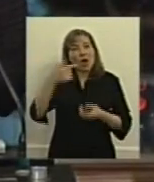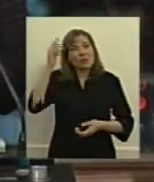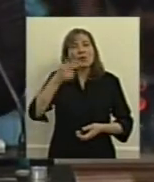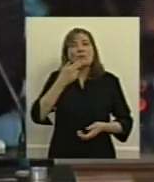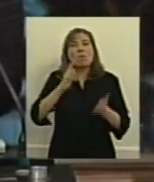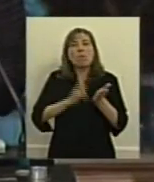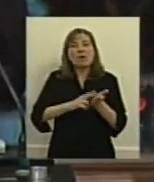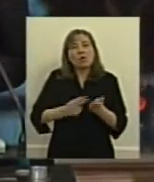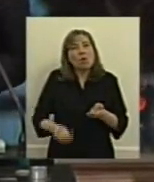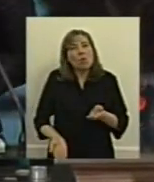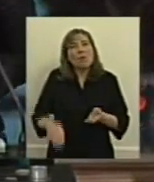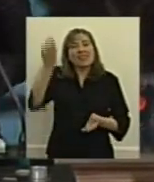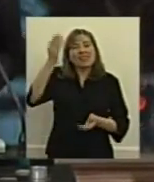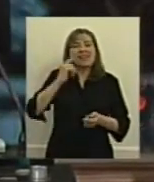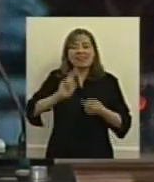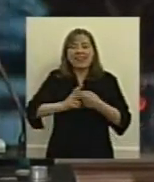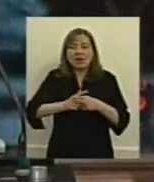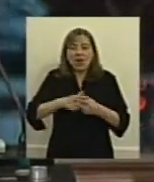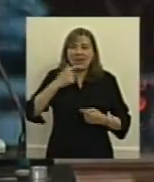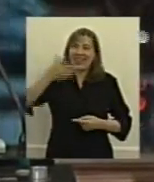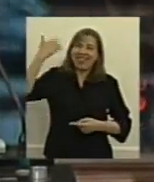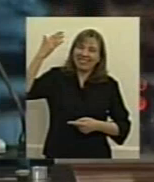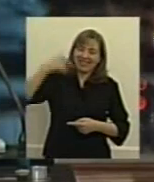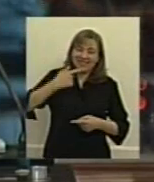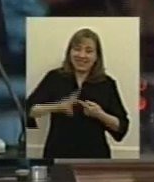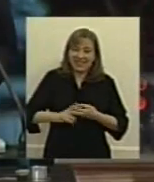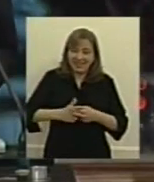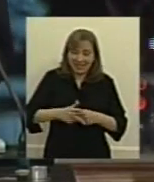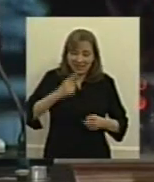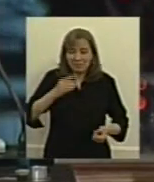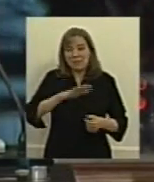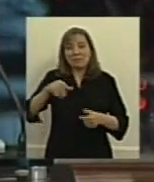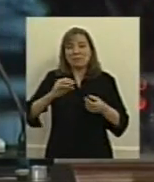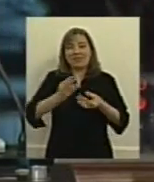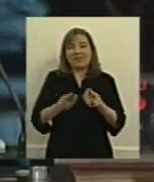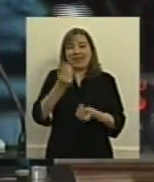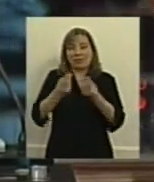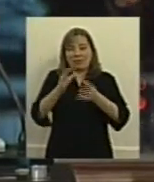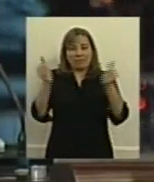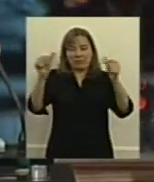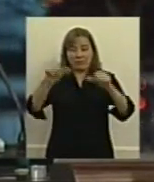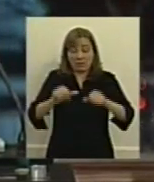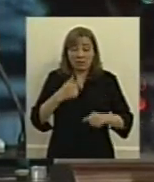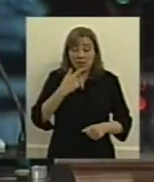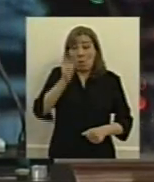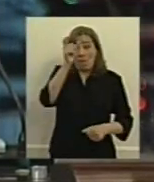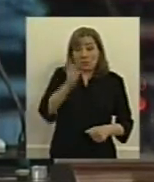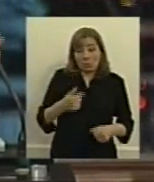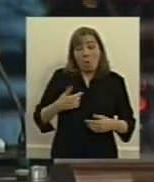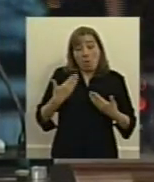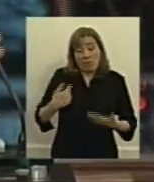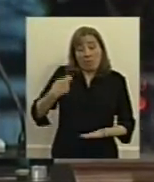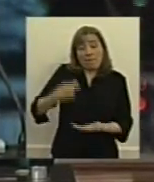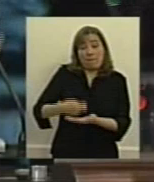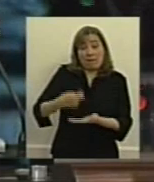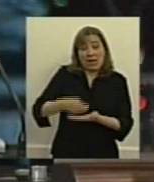tecnológicos que todo el mundo se iba a fundir está claro que una persona que puede pagar mil pesos por mes o 500